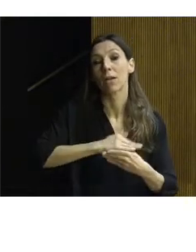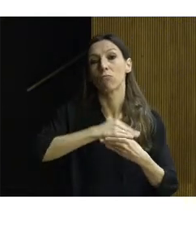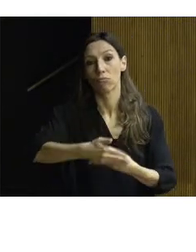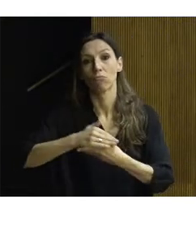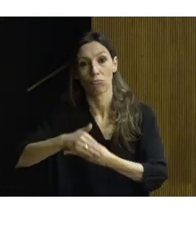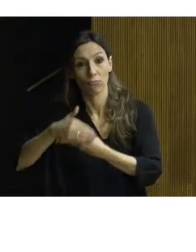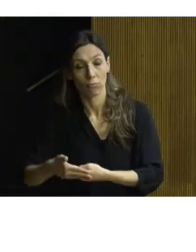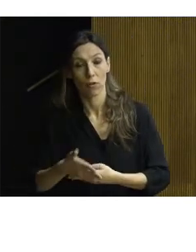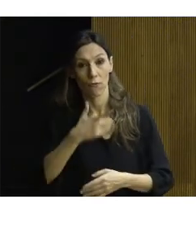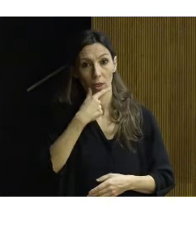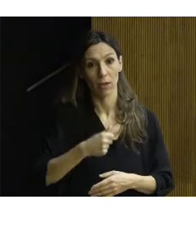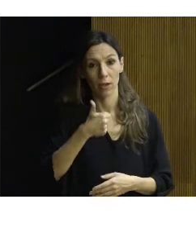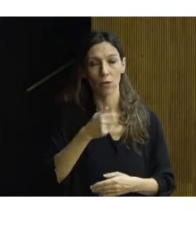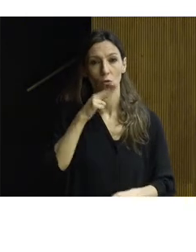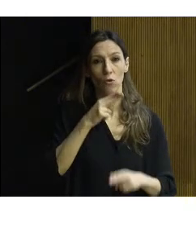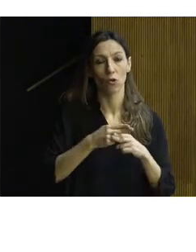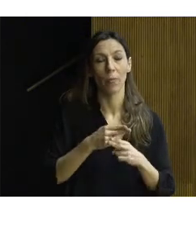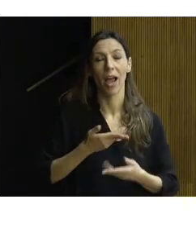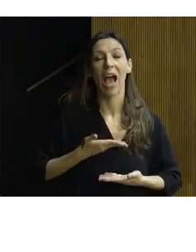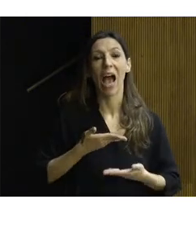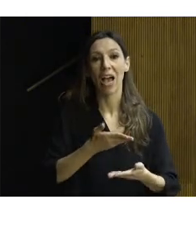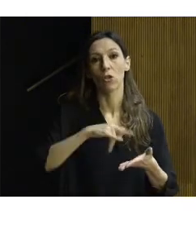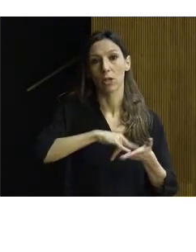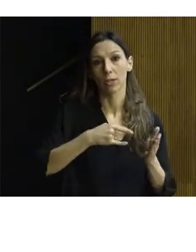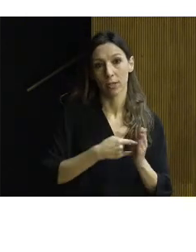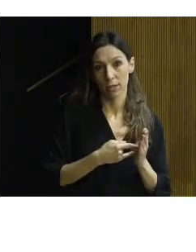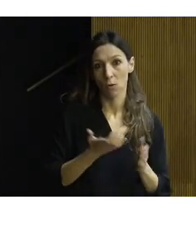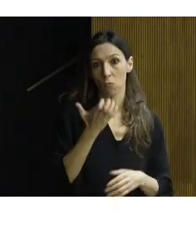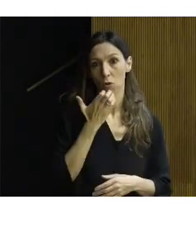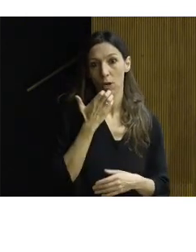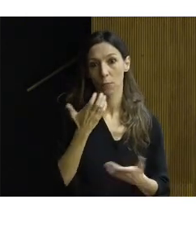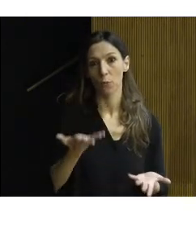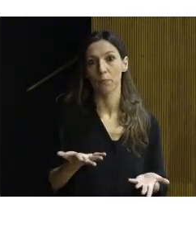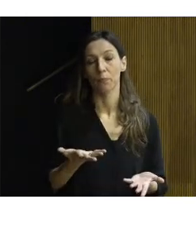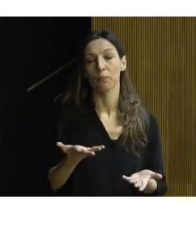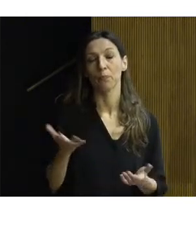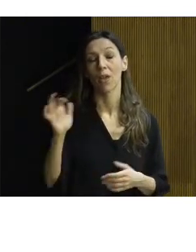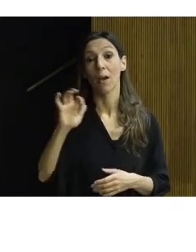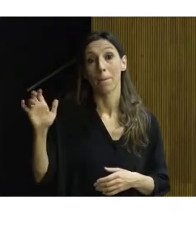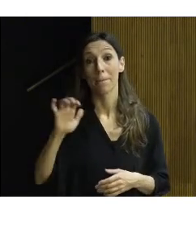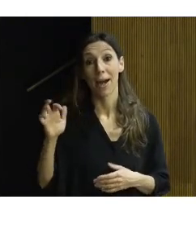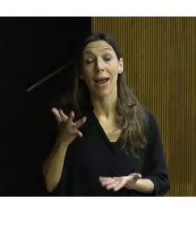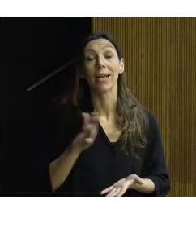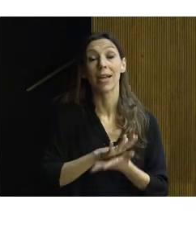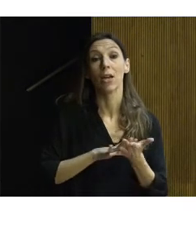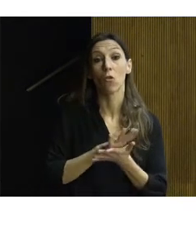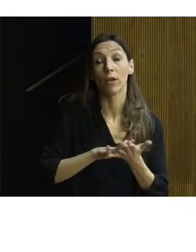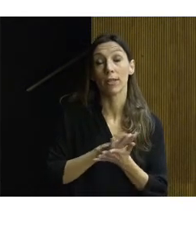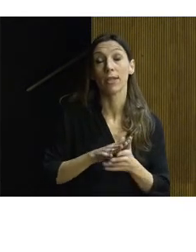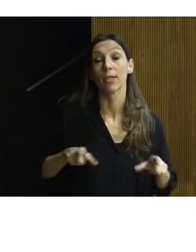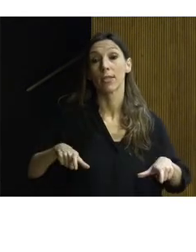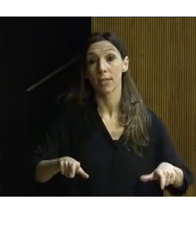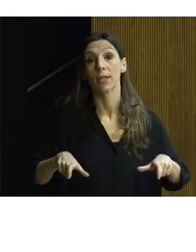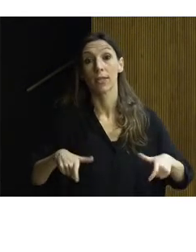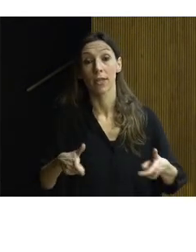Estas facilidades se denominan ayudas técnicas. Entre estas se encuentra el alfabeto braille, la lengua de signos, las sillas de ruedas, las